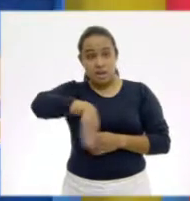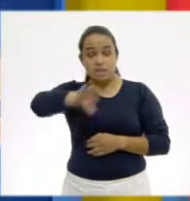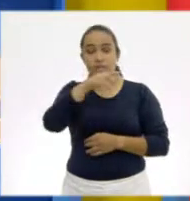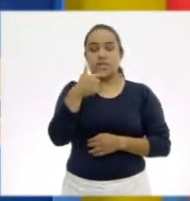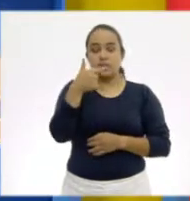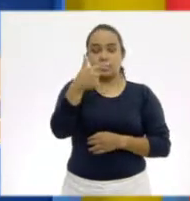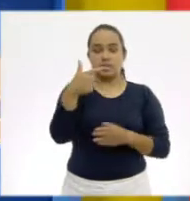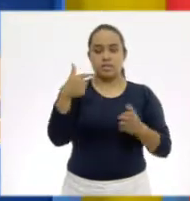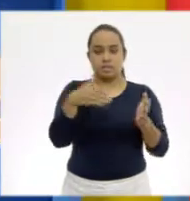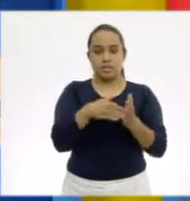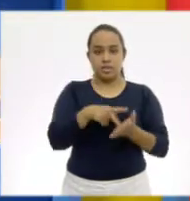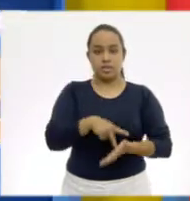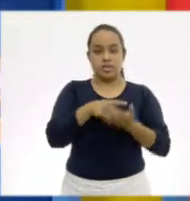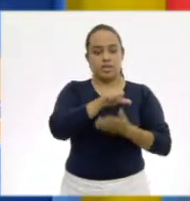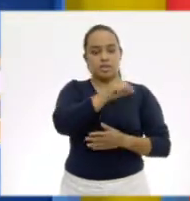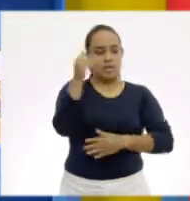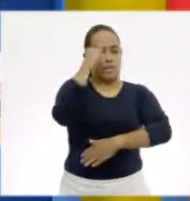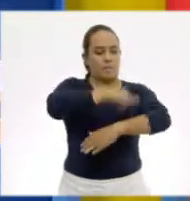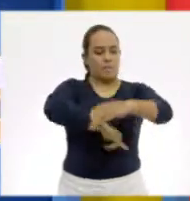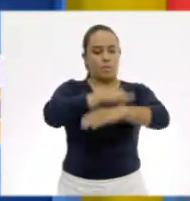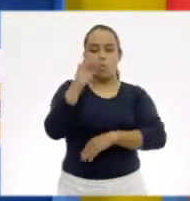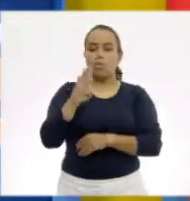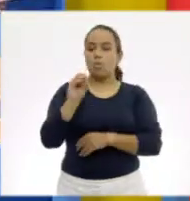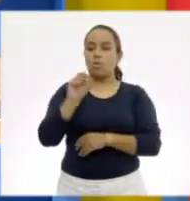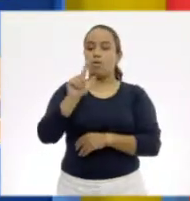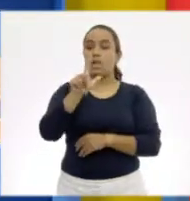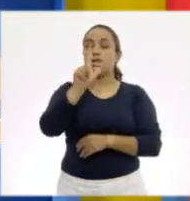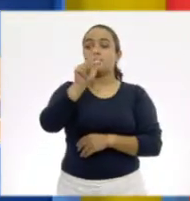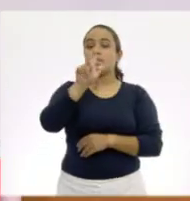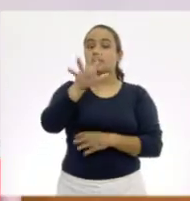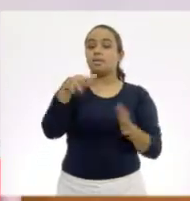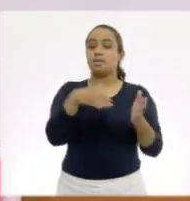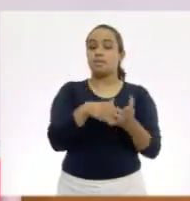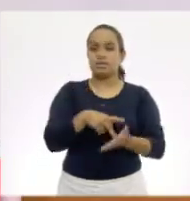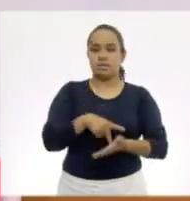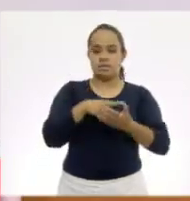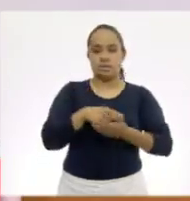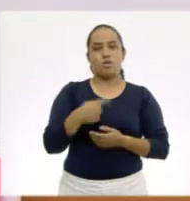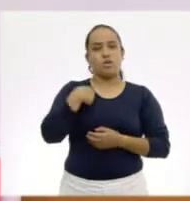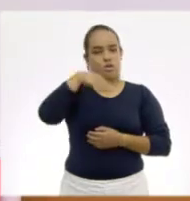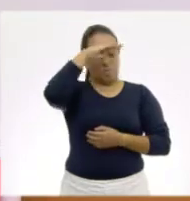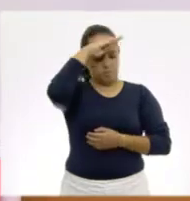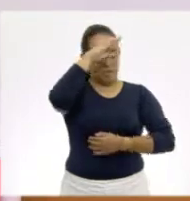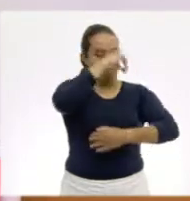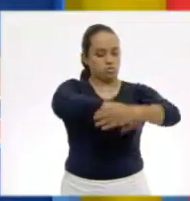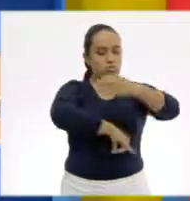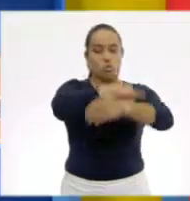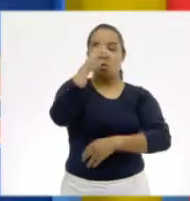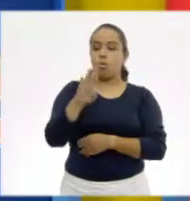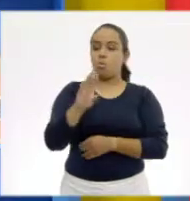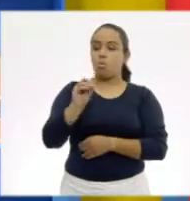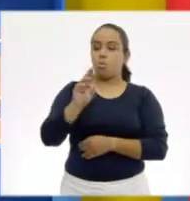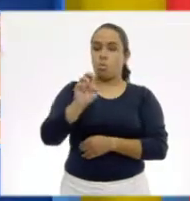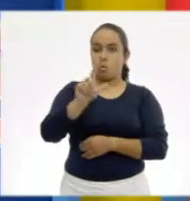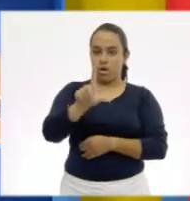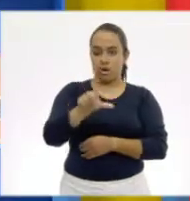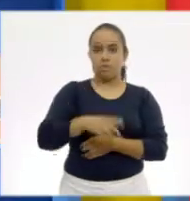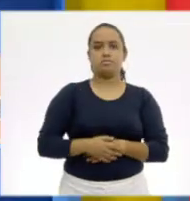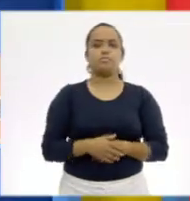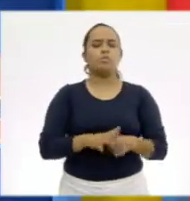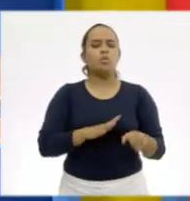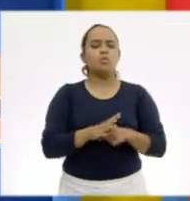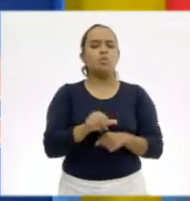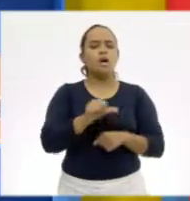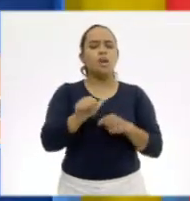Y la ballena boreal, 75,000 kilos. Yo creo que la ballena. La ballena boreal. Entonces, ¿qué